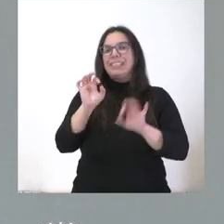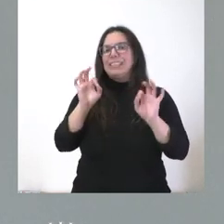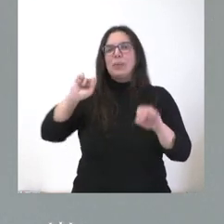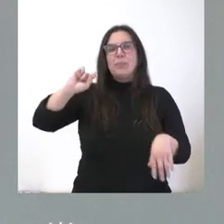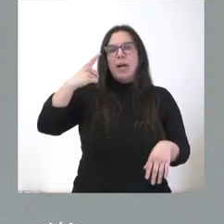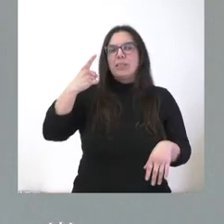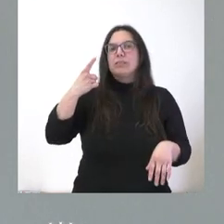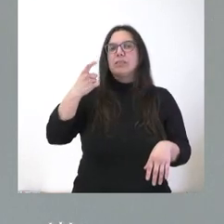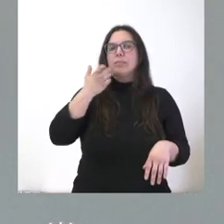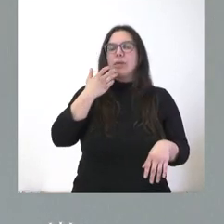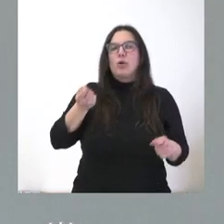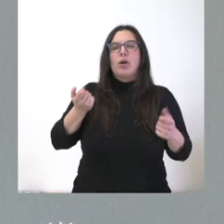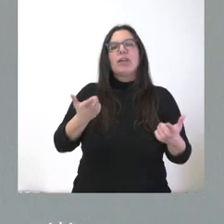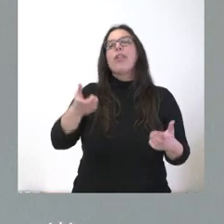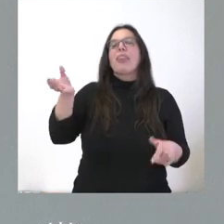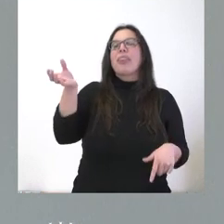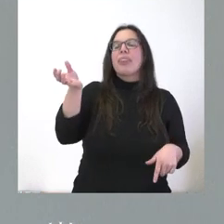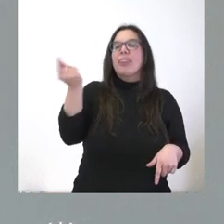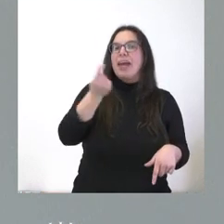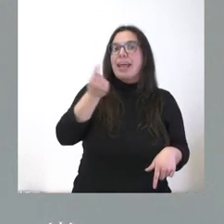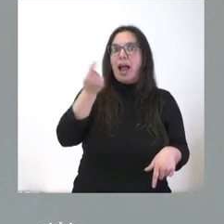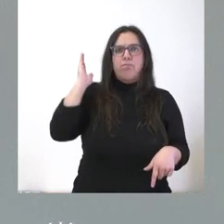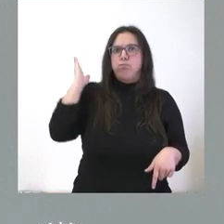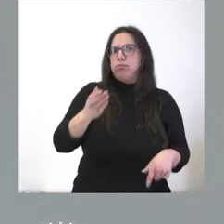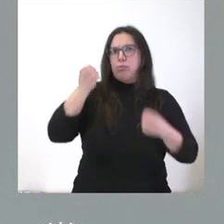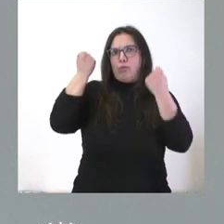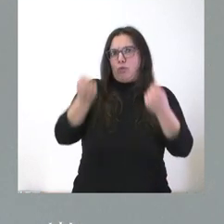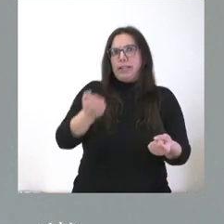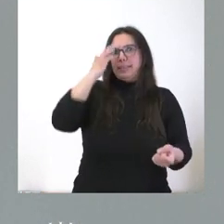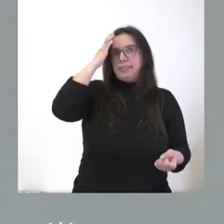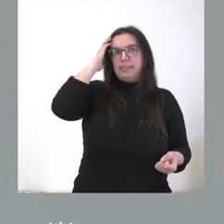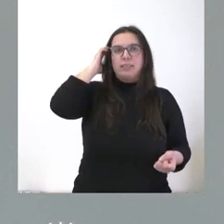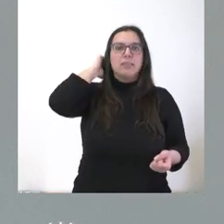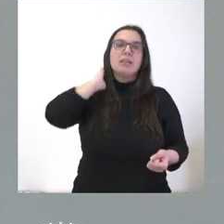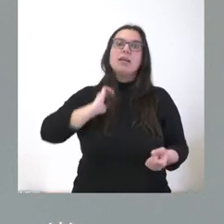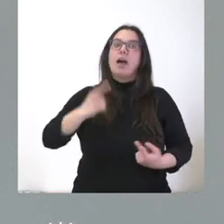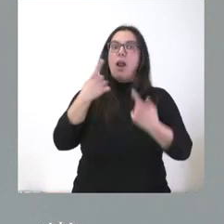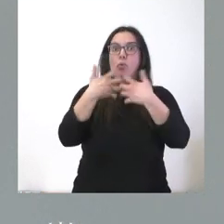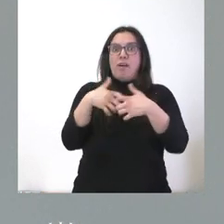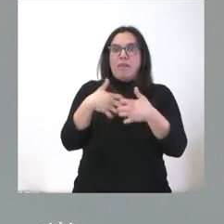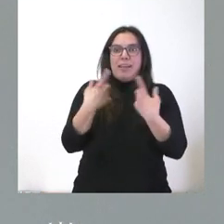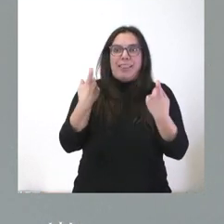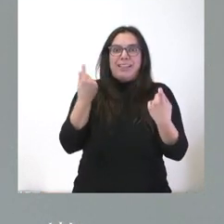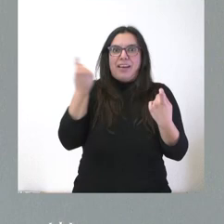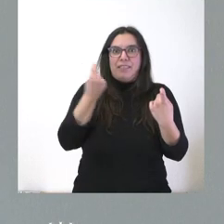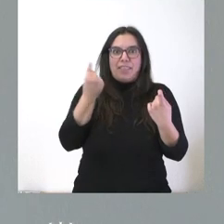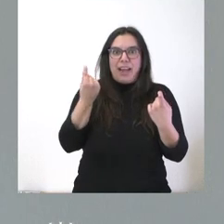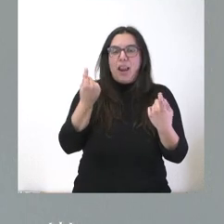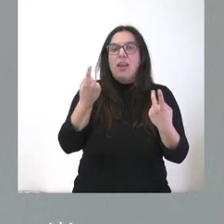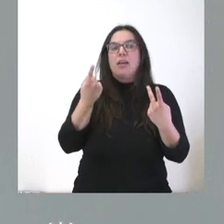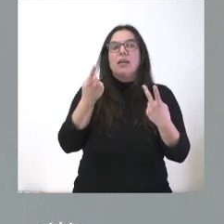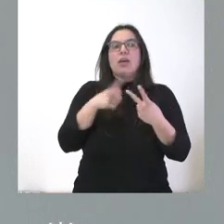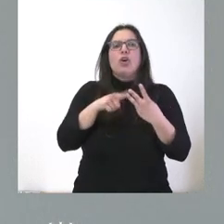ver con el coste de los cereales que impactó de lleno sobre algunas fábricas que utilizan cereales o el coste